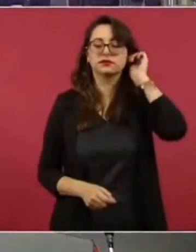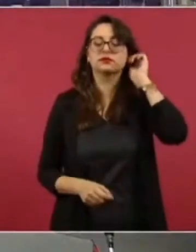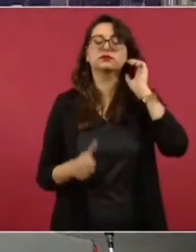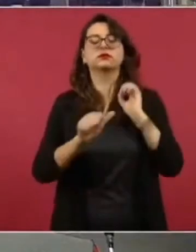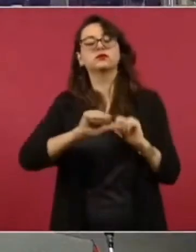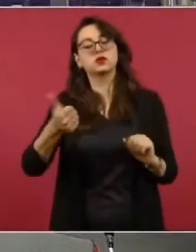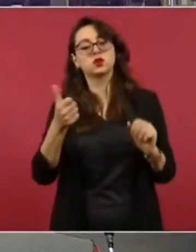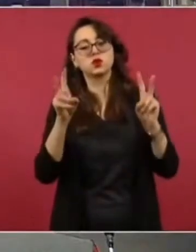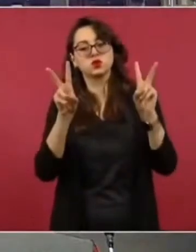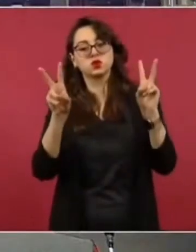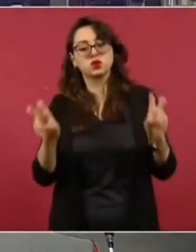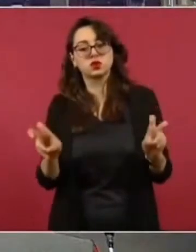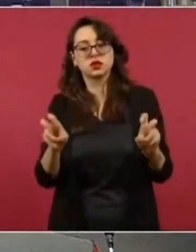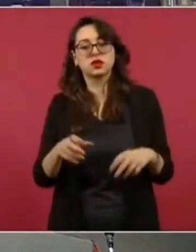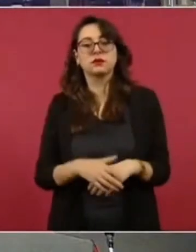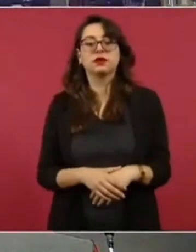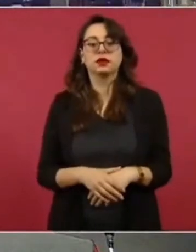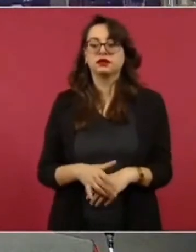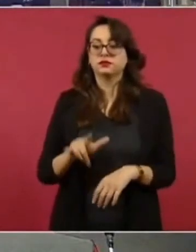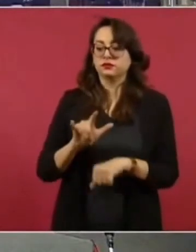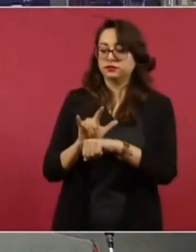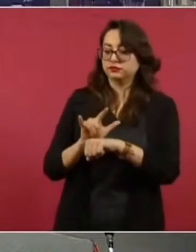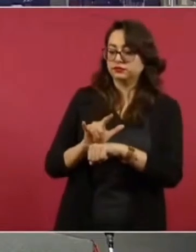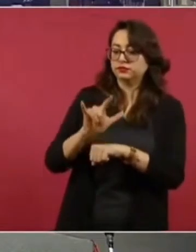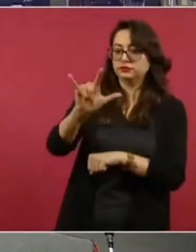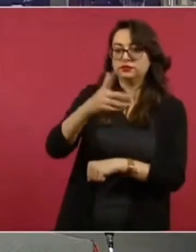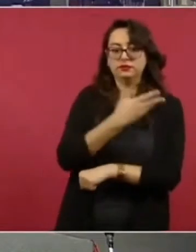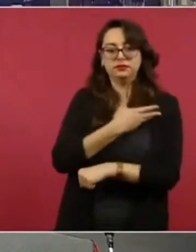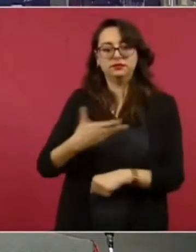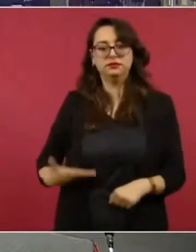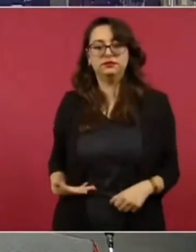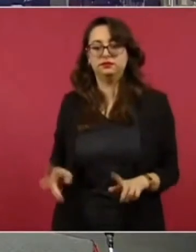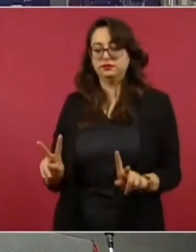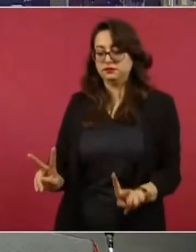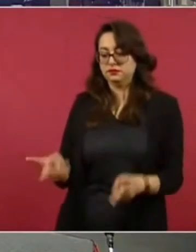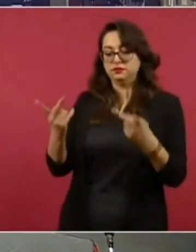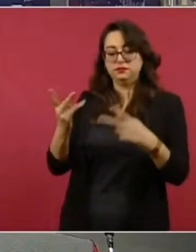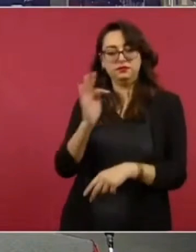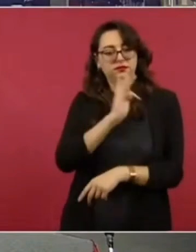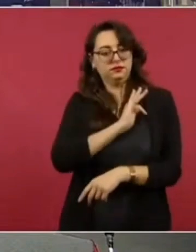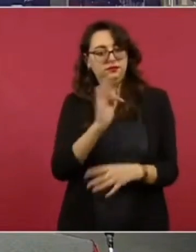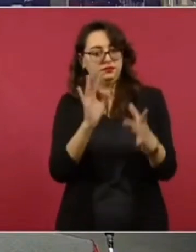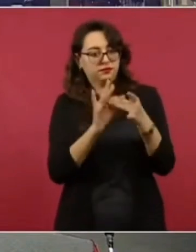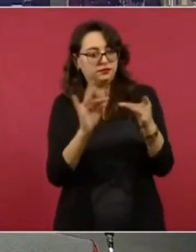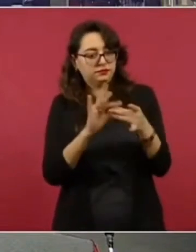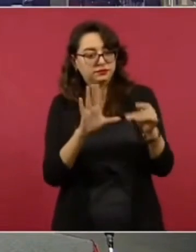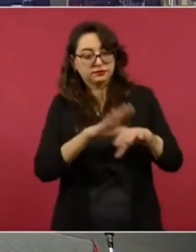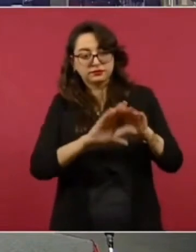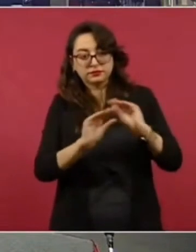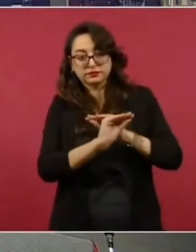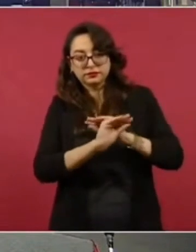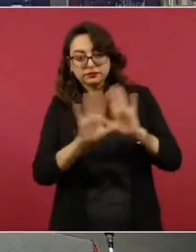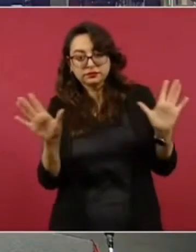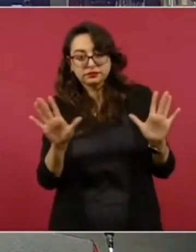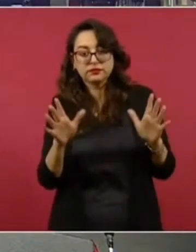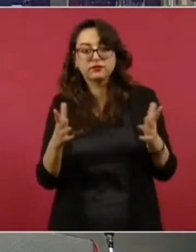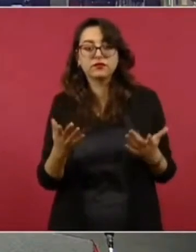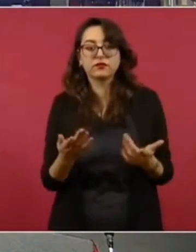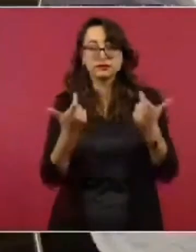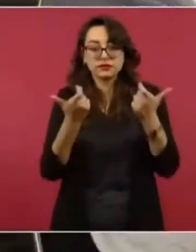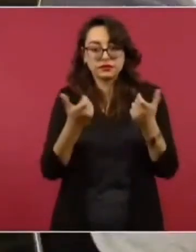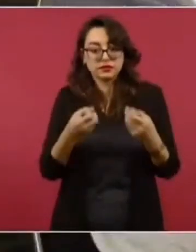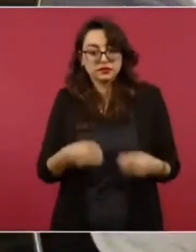Cerca de la venta del avión presidencial, si nos podrían dar un poquito más de los detalles y también cuál fue la pérdida